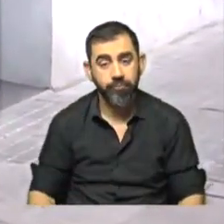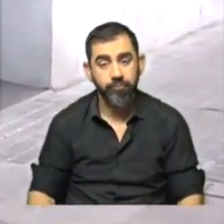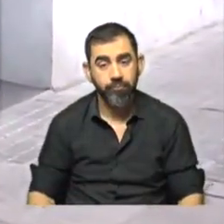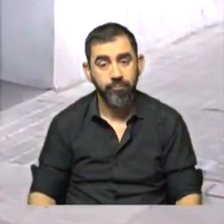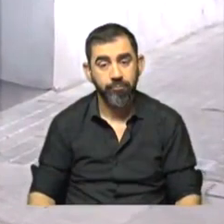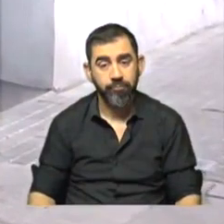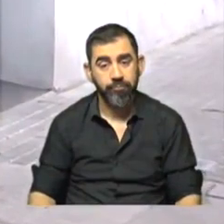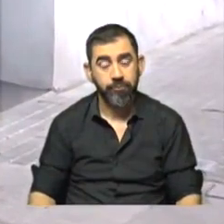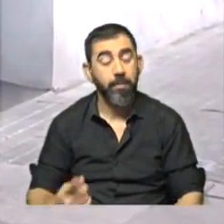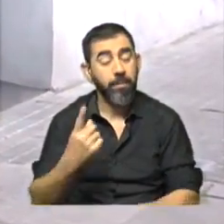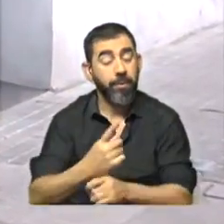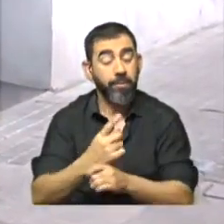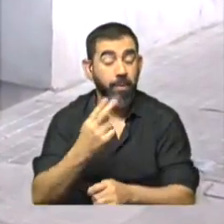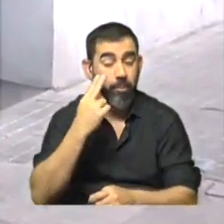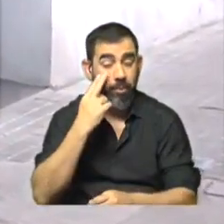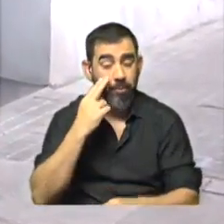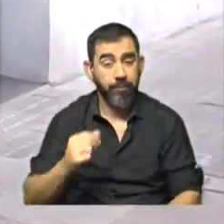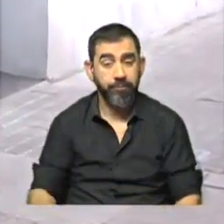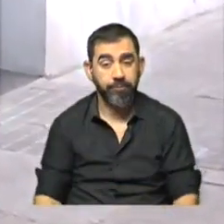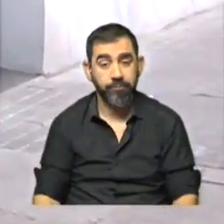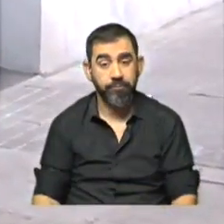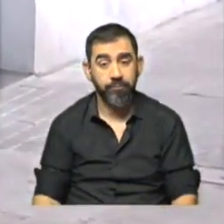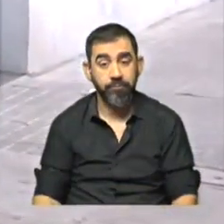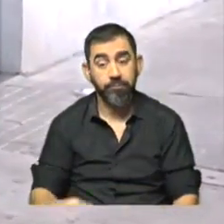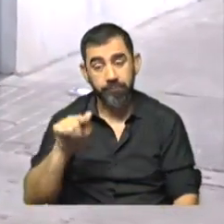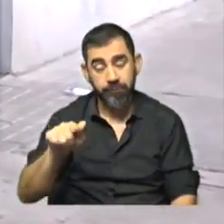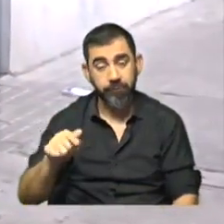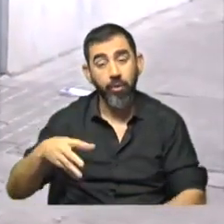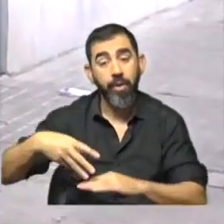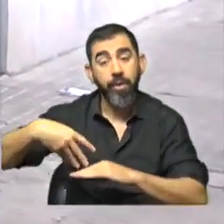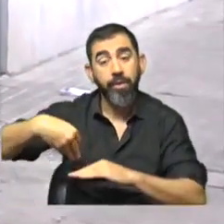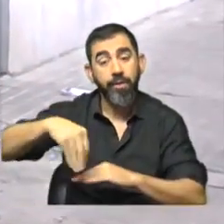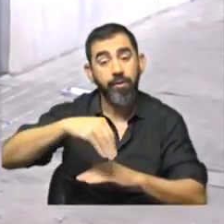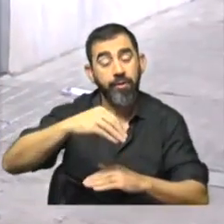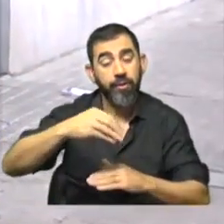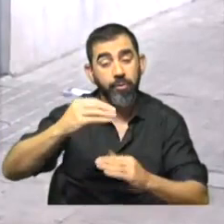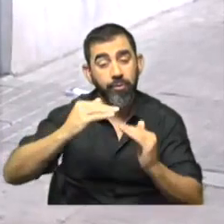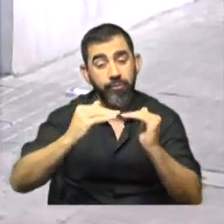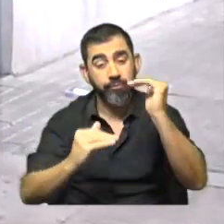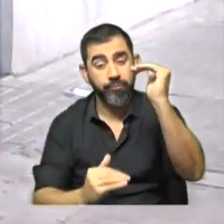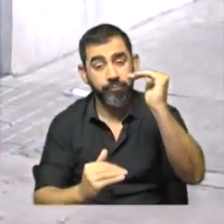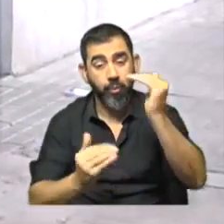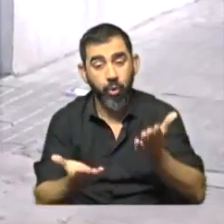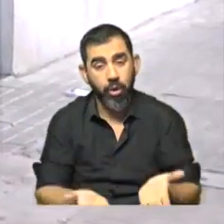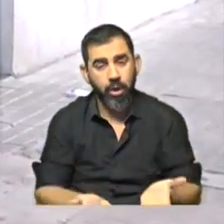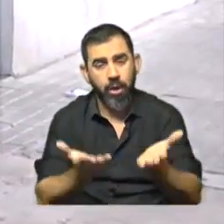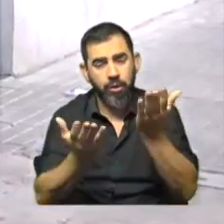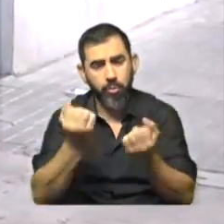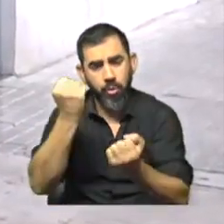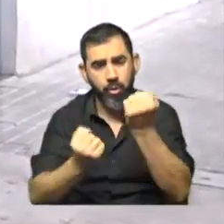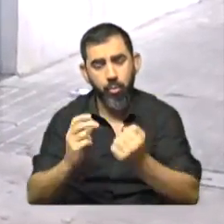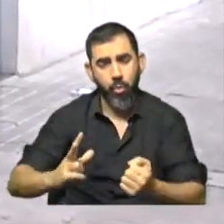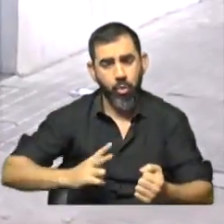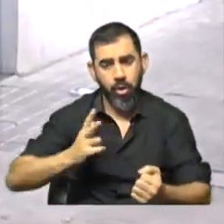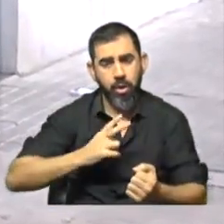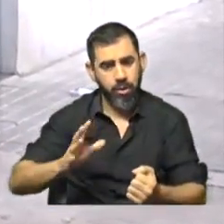como la principal problemática. Sí, tanto eso, la distribución desigual en los frutos del crecimiento económico, la riqueza que se